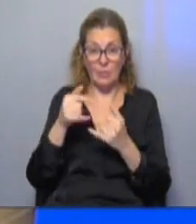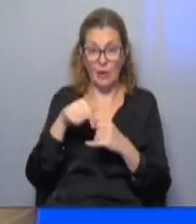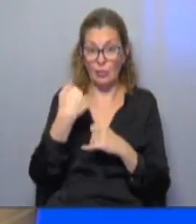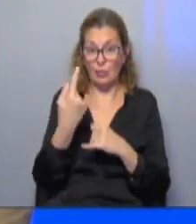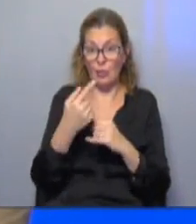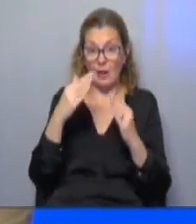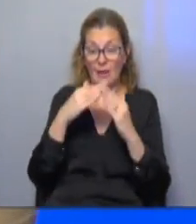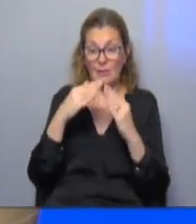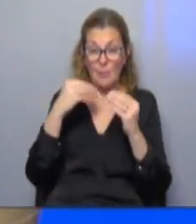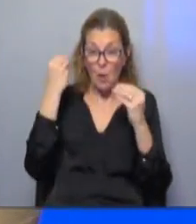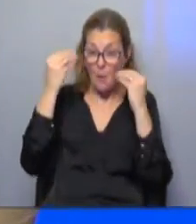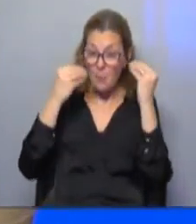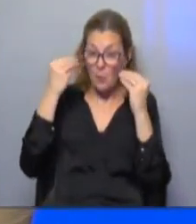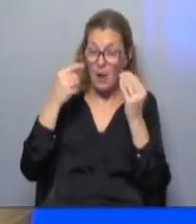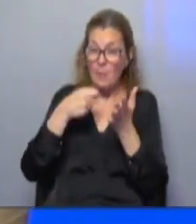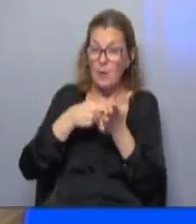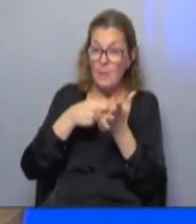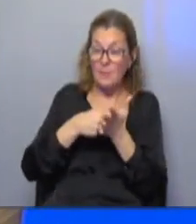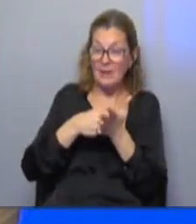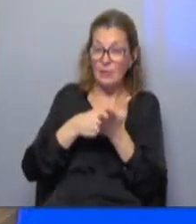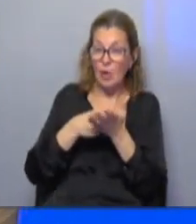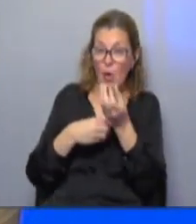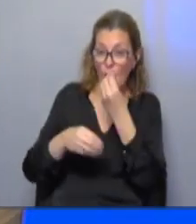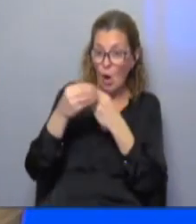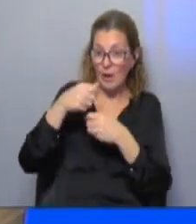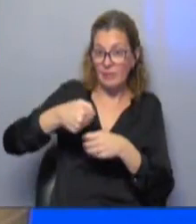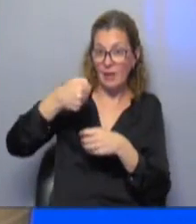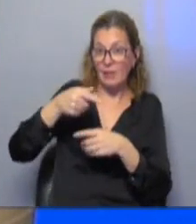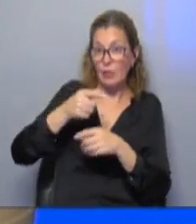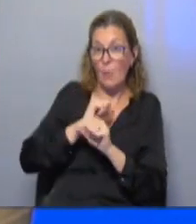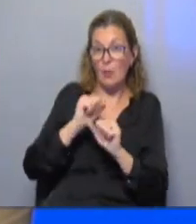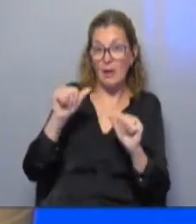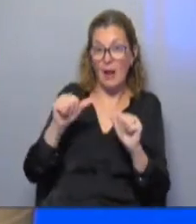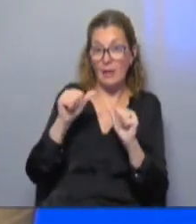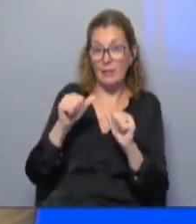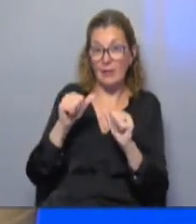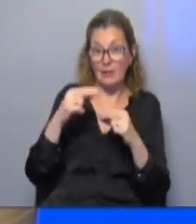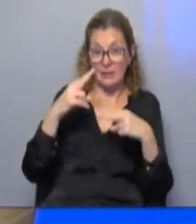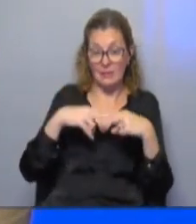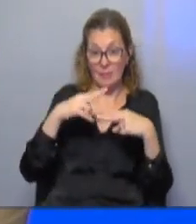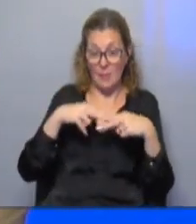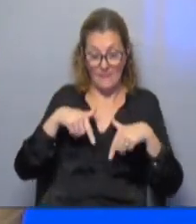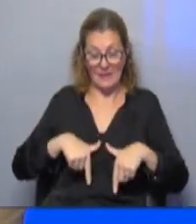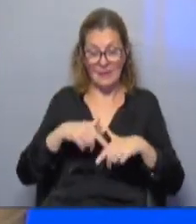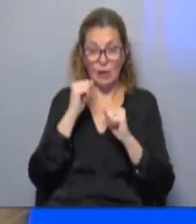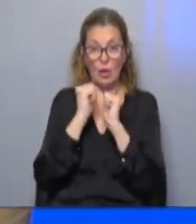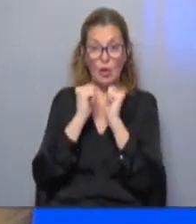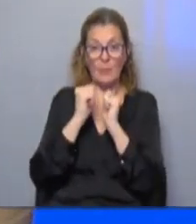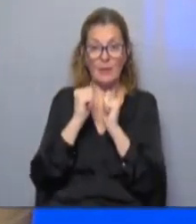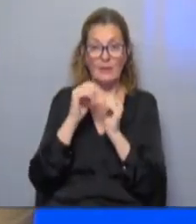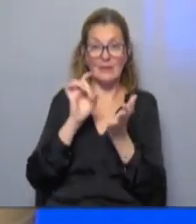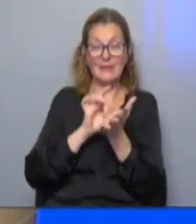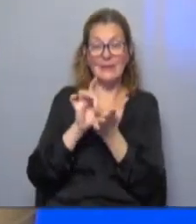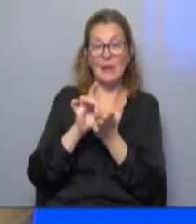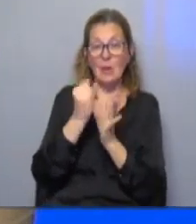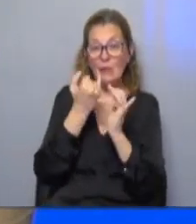sus hogares que están preocupados por el precio de la canasta básica esta es una herramienta que pueden utilizar en la página del Ministerio de Economía y Finanzas es el sistema